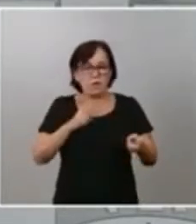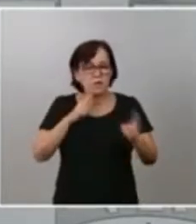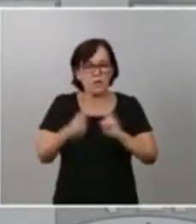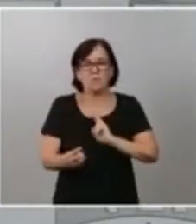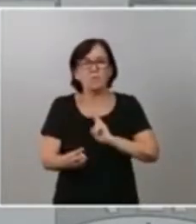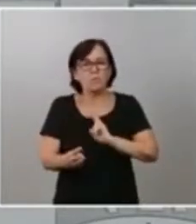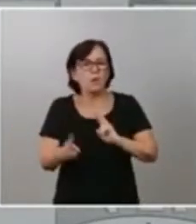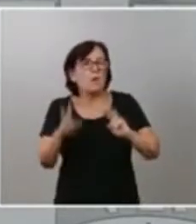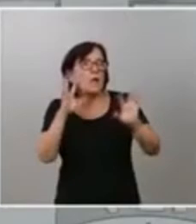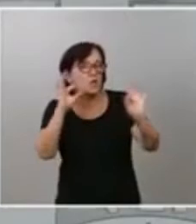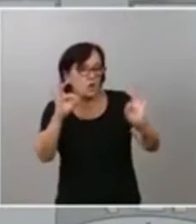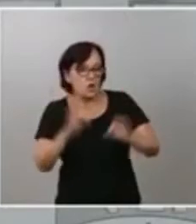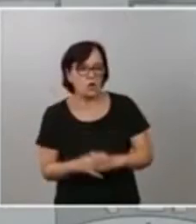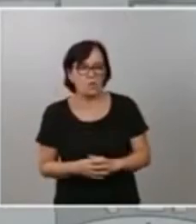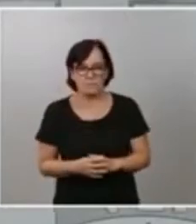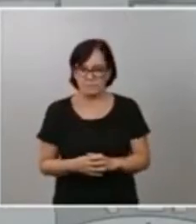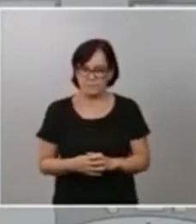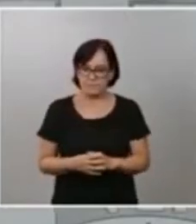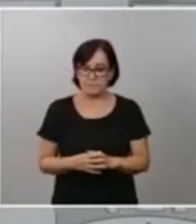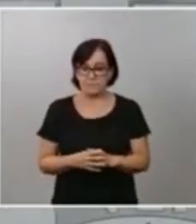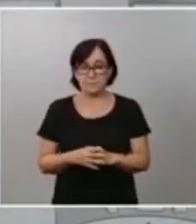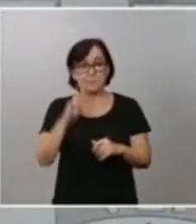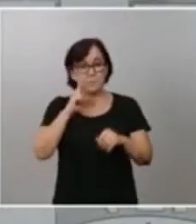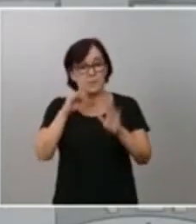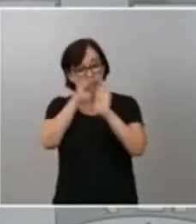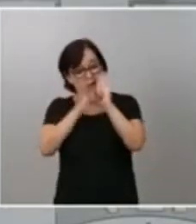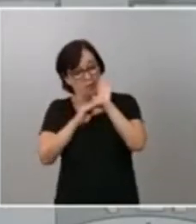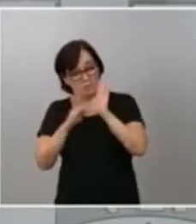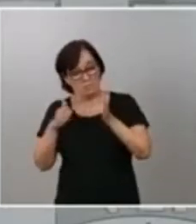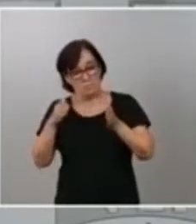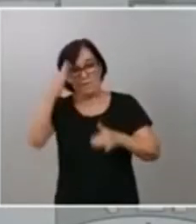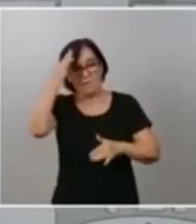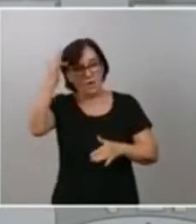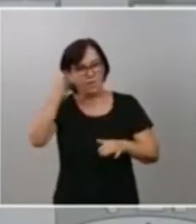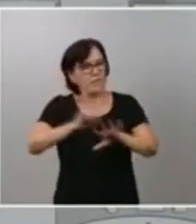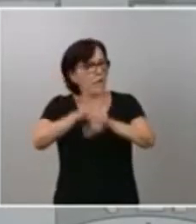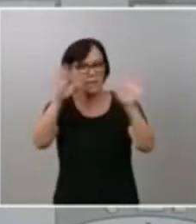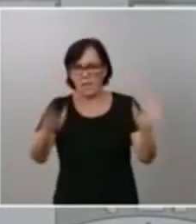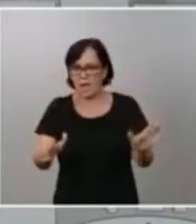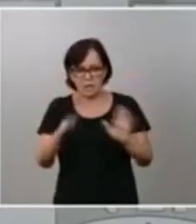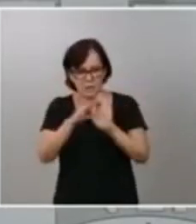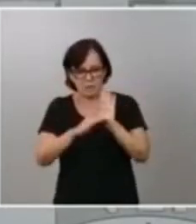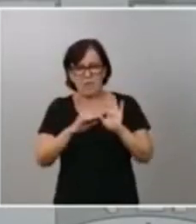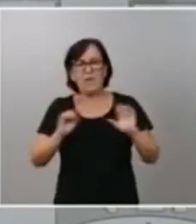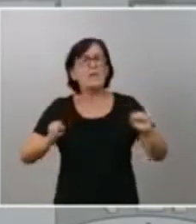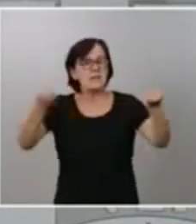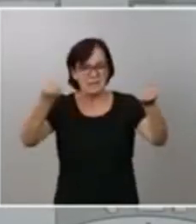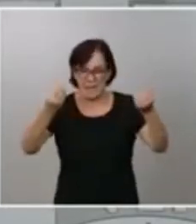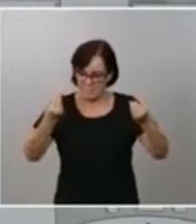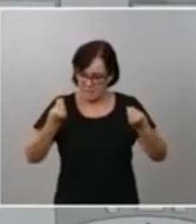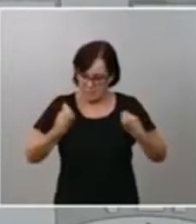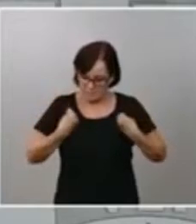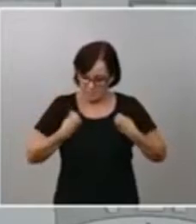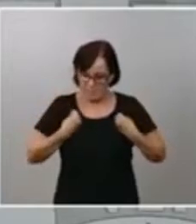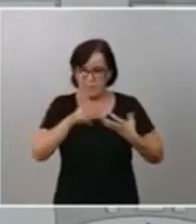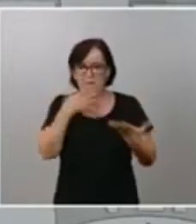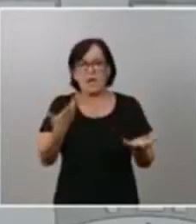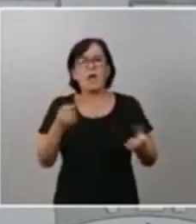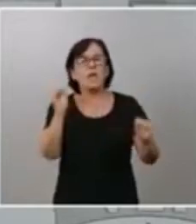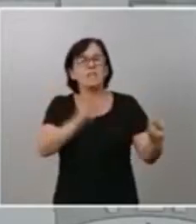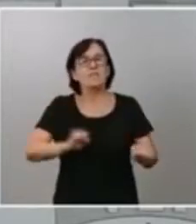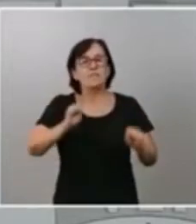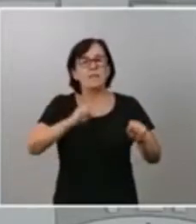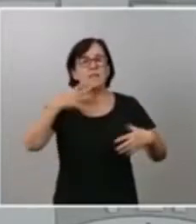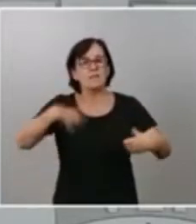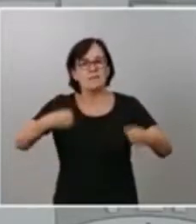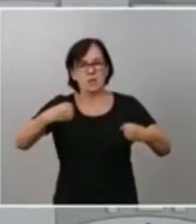con una hoja de ruta y una filosofía bien clara y era salvar vidas defender la salud pública y no dejar a